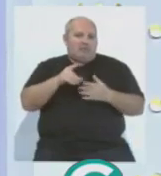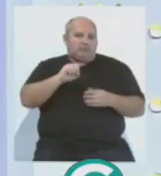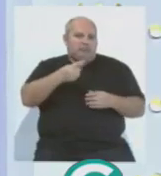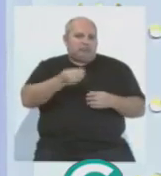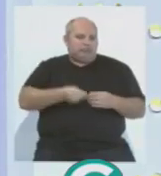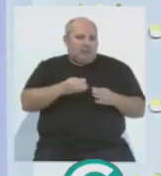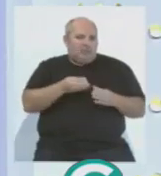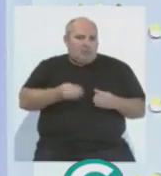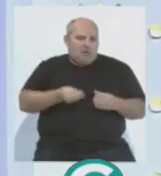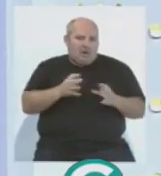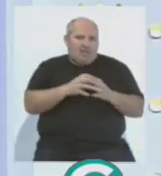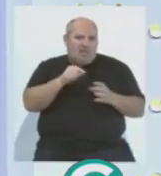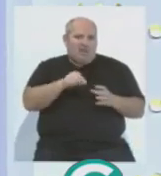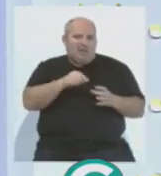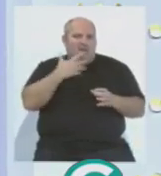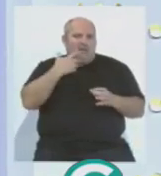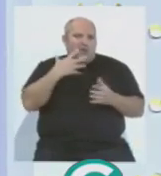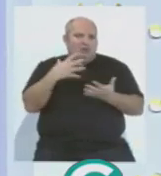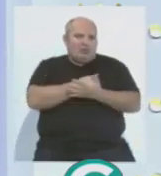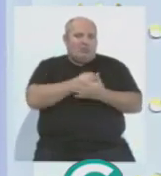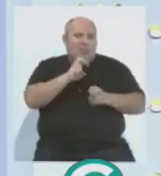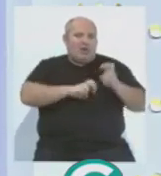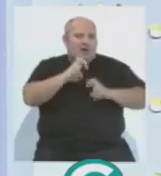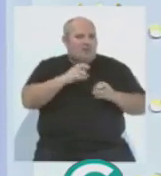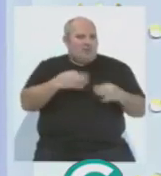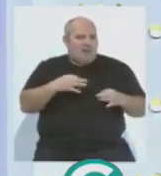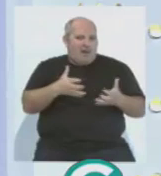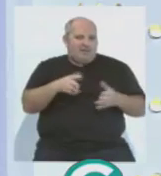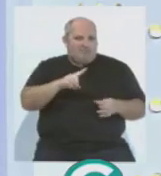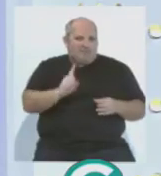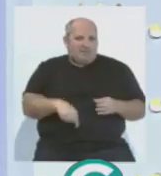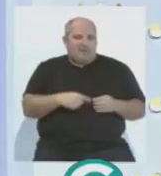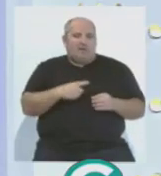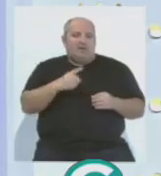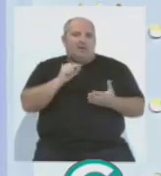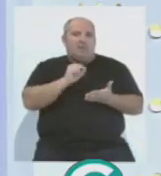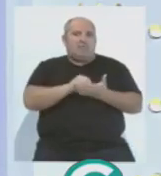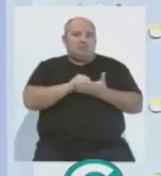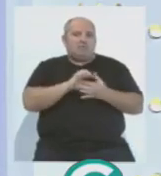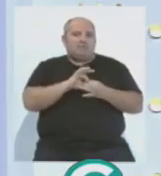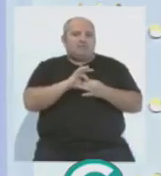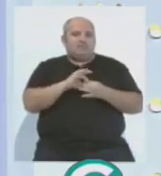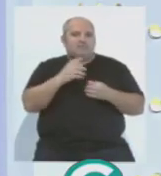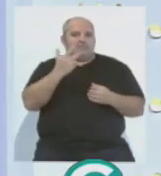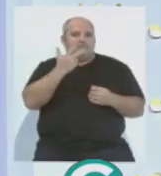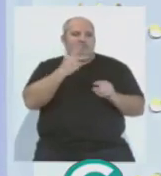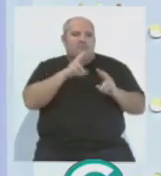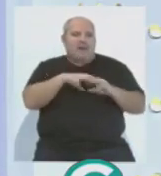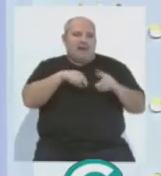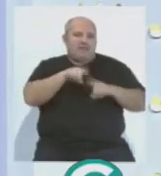un Granada que venía por todas también un poco al principio. Yo creo que ya después el punto también le sabía bien.